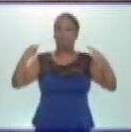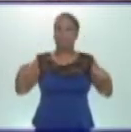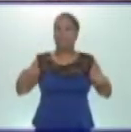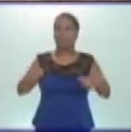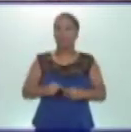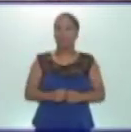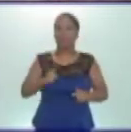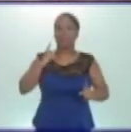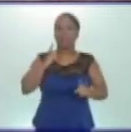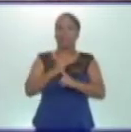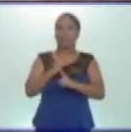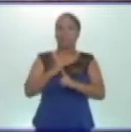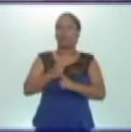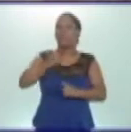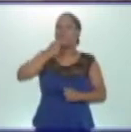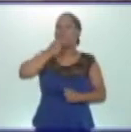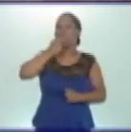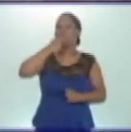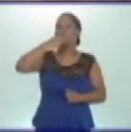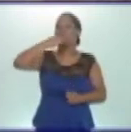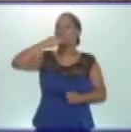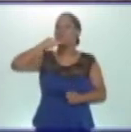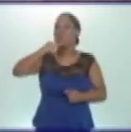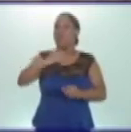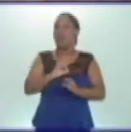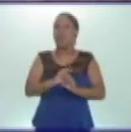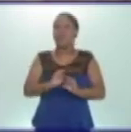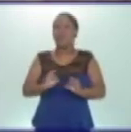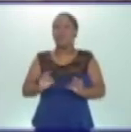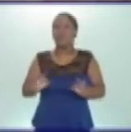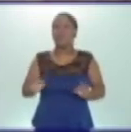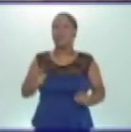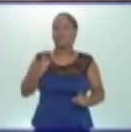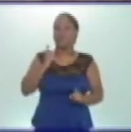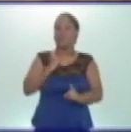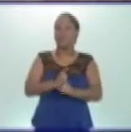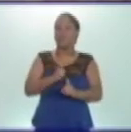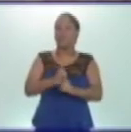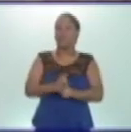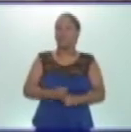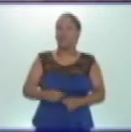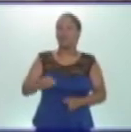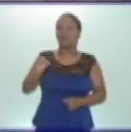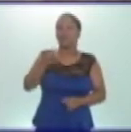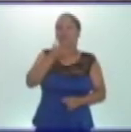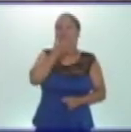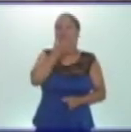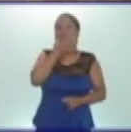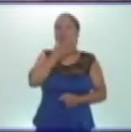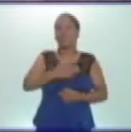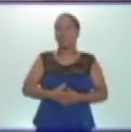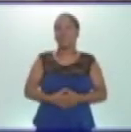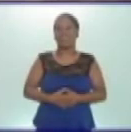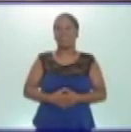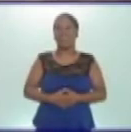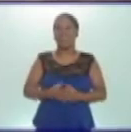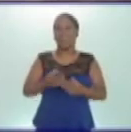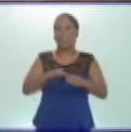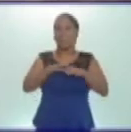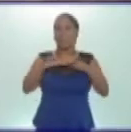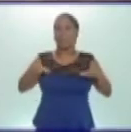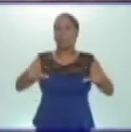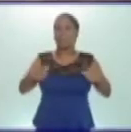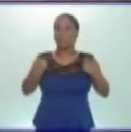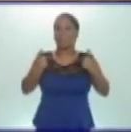los azúcares refinados, entre los que encontramos los dulces, los pasteles,